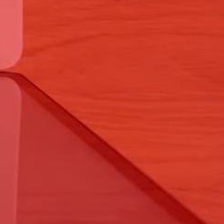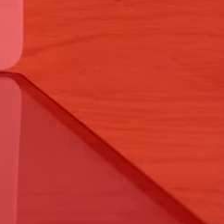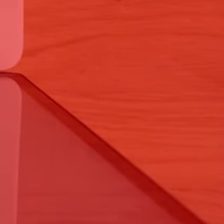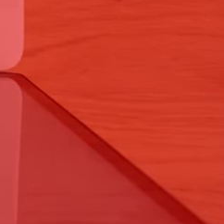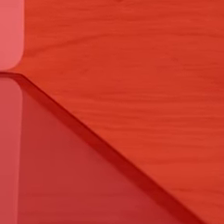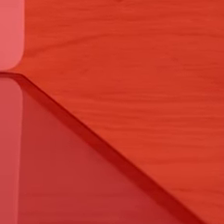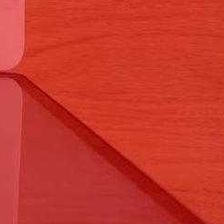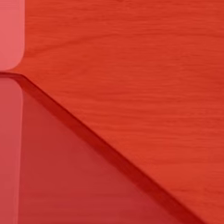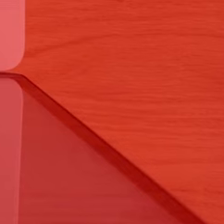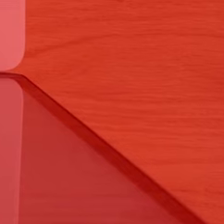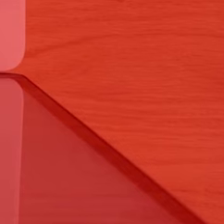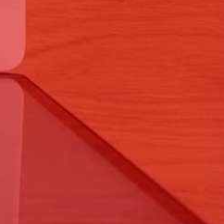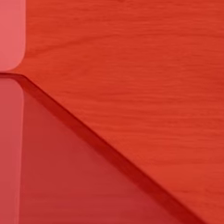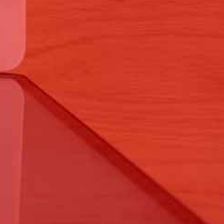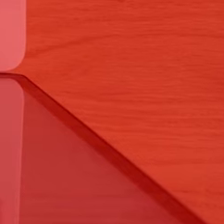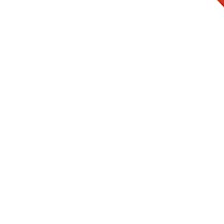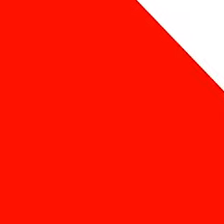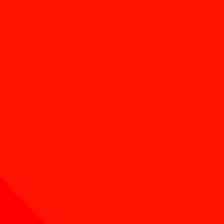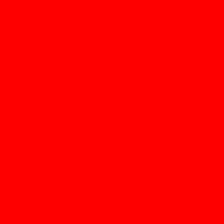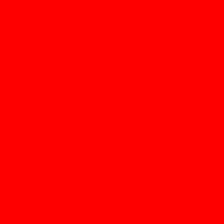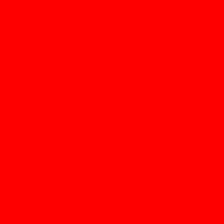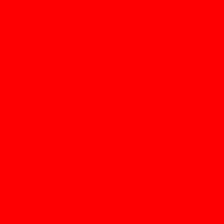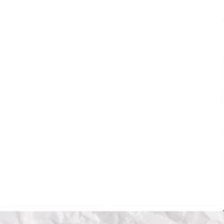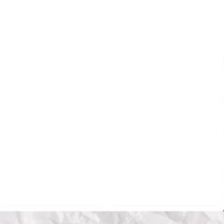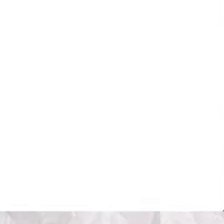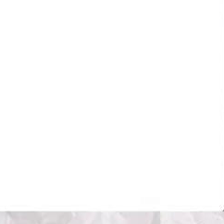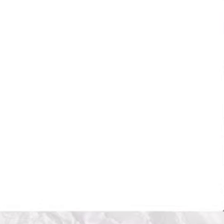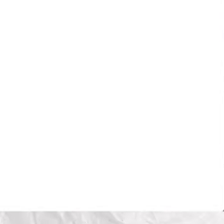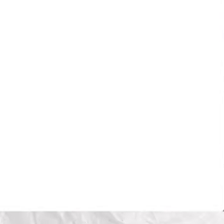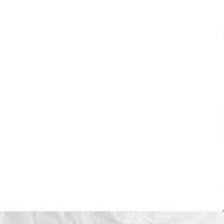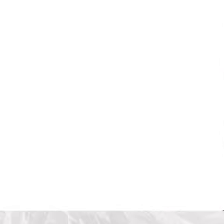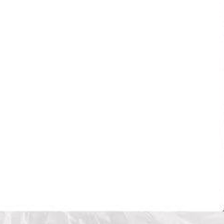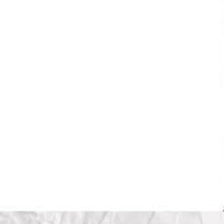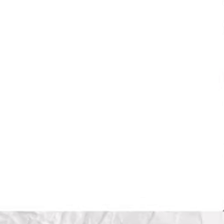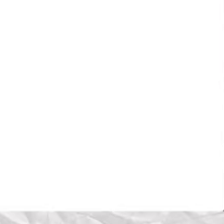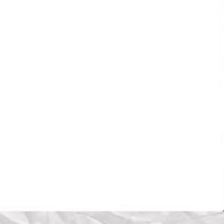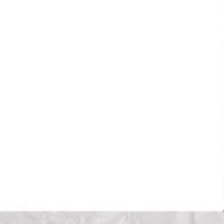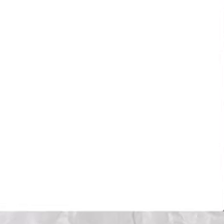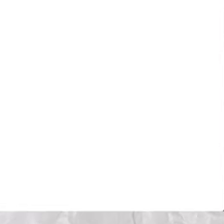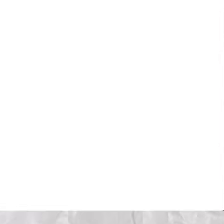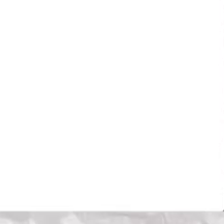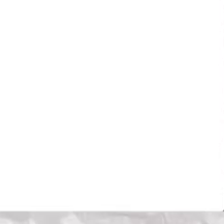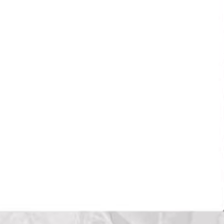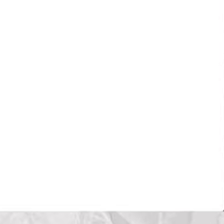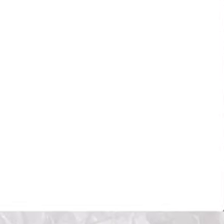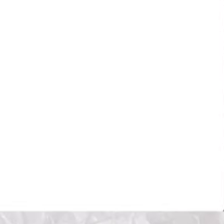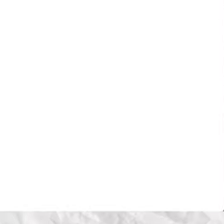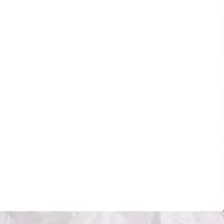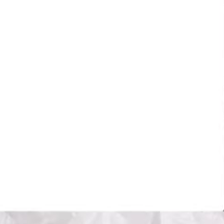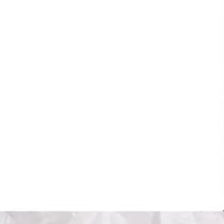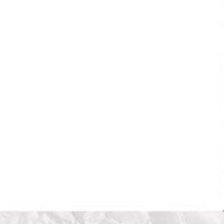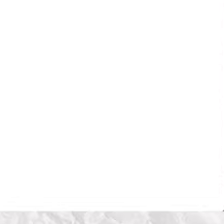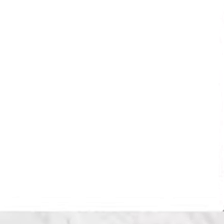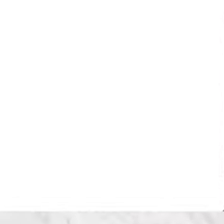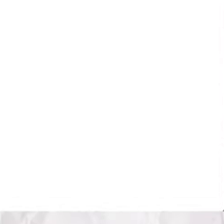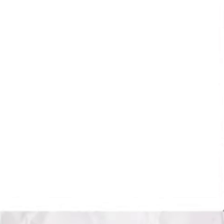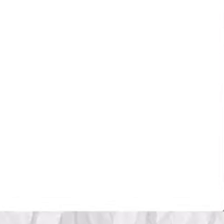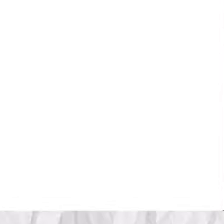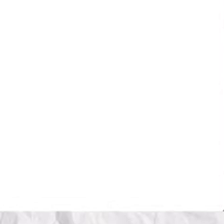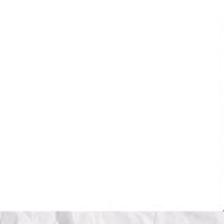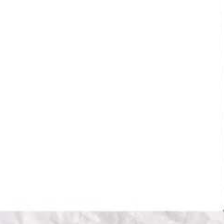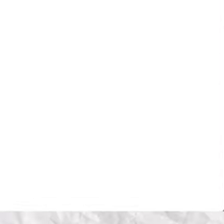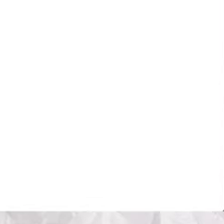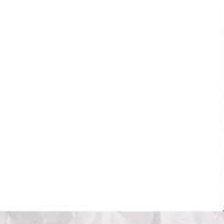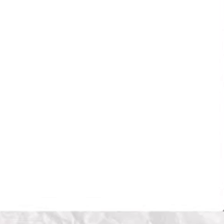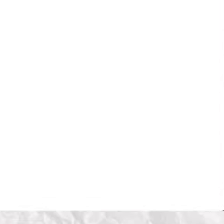.pe slash auditores juveniles. Paso 1. Si eres estudiante, ingresa los datos del DNI de tu papá o mamá. Complete el